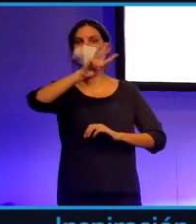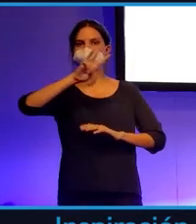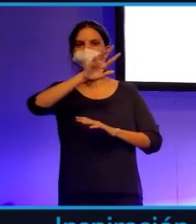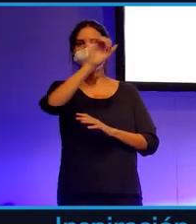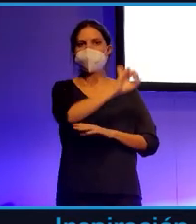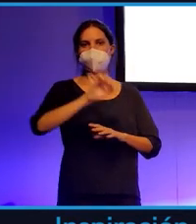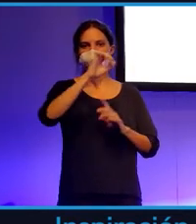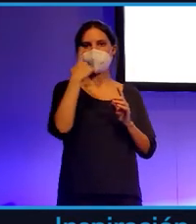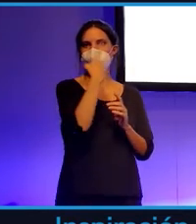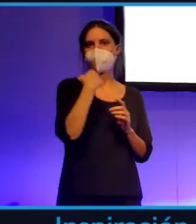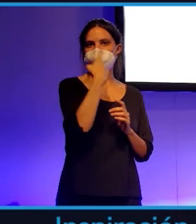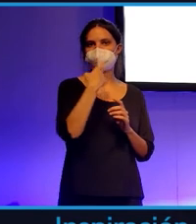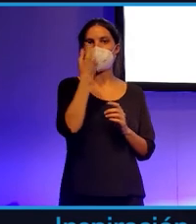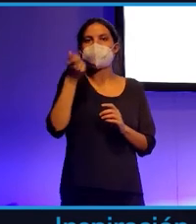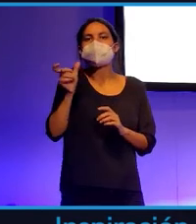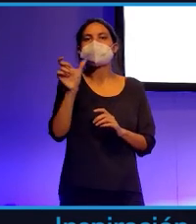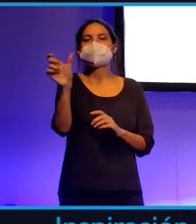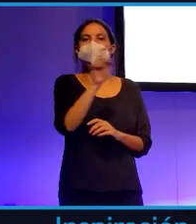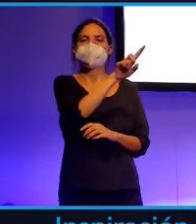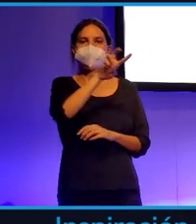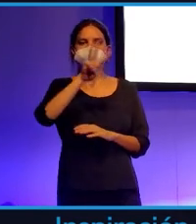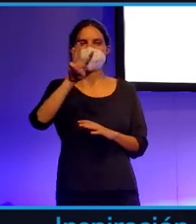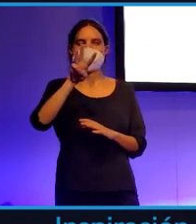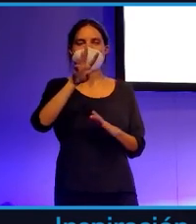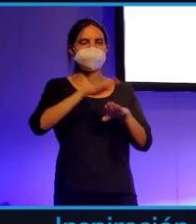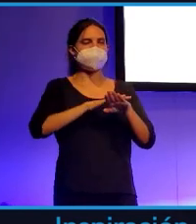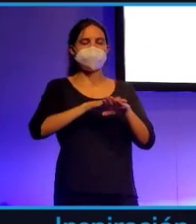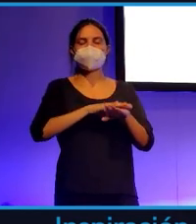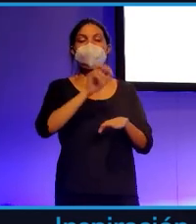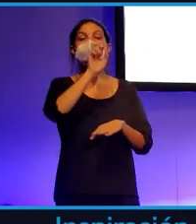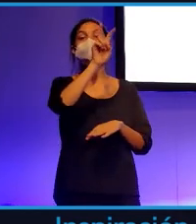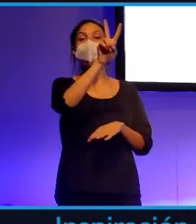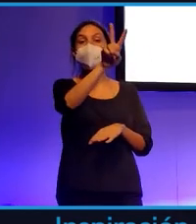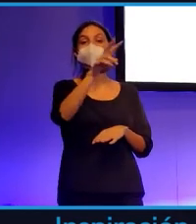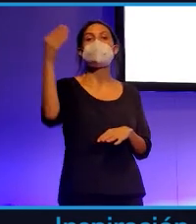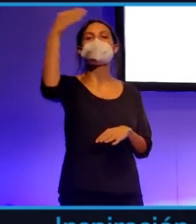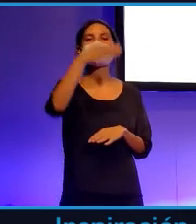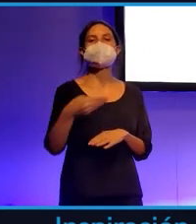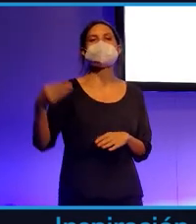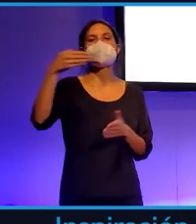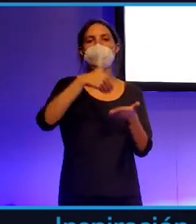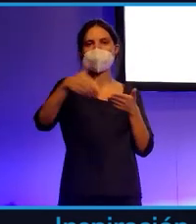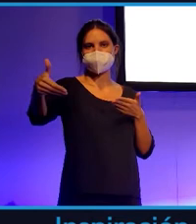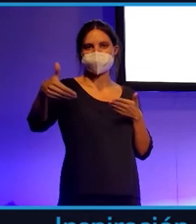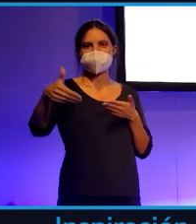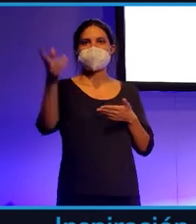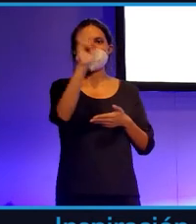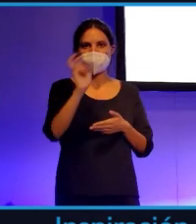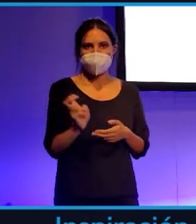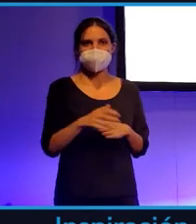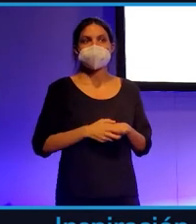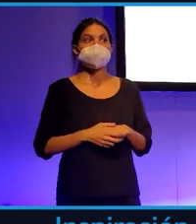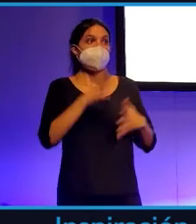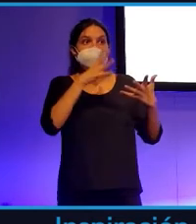un coste de 2 billones de dólares. Actualmente cualquier